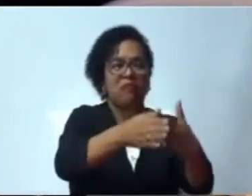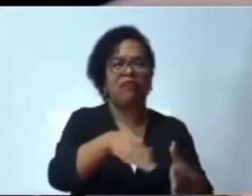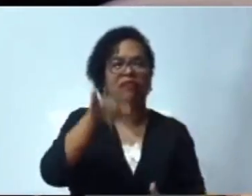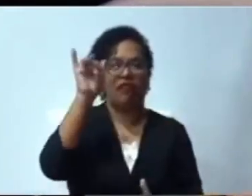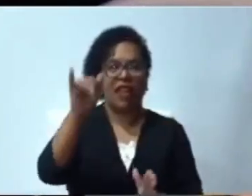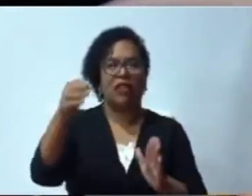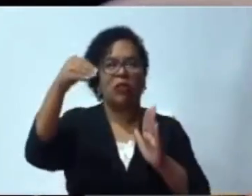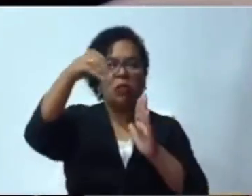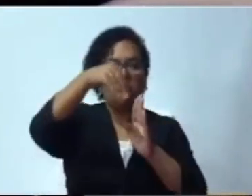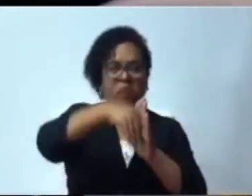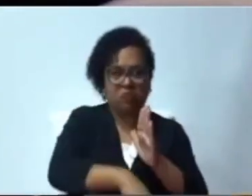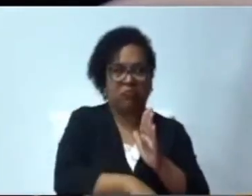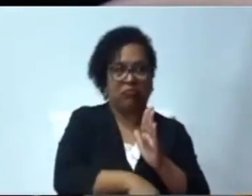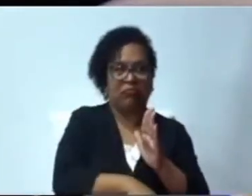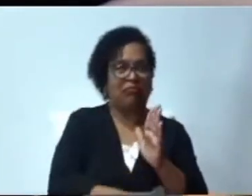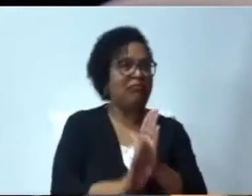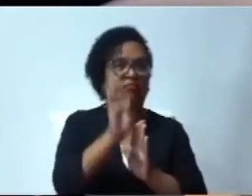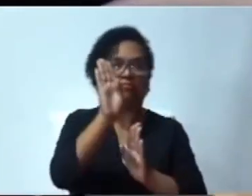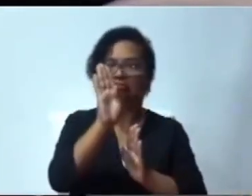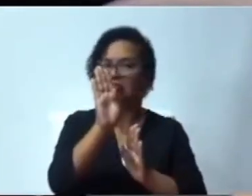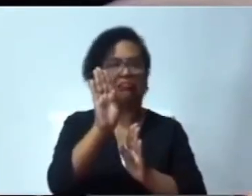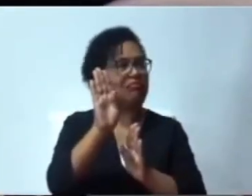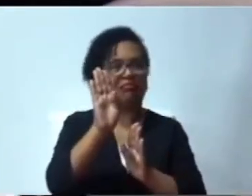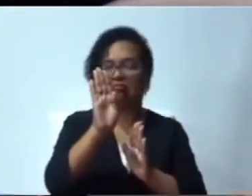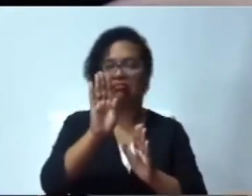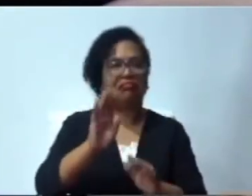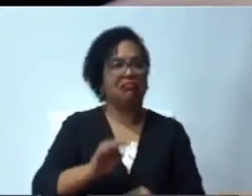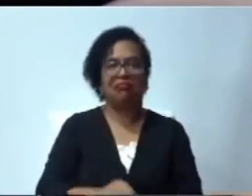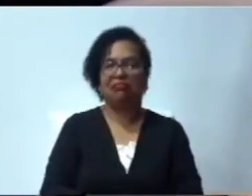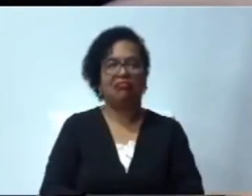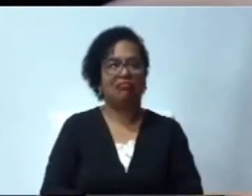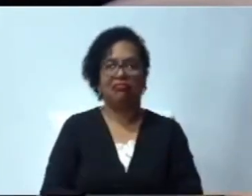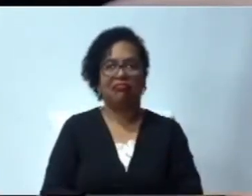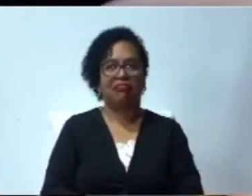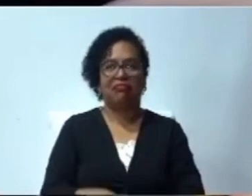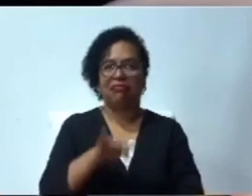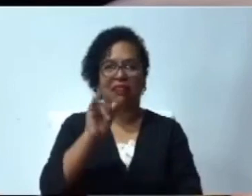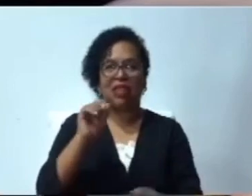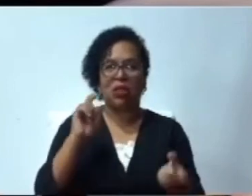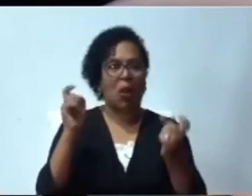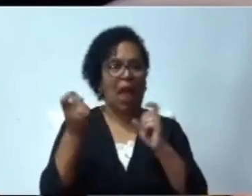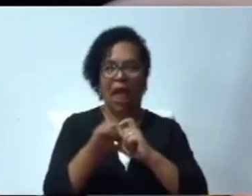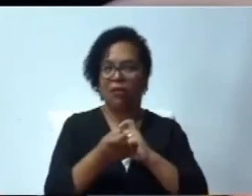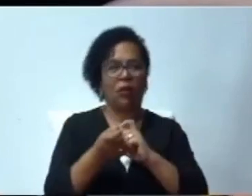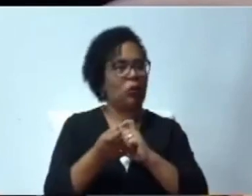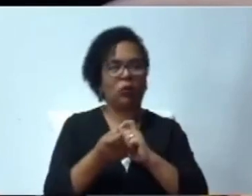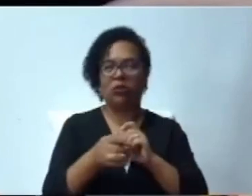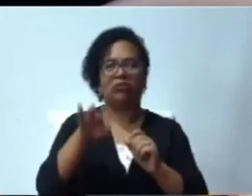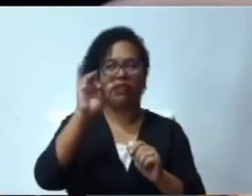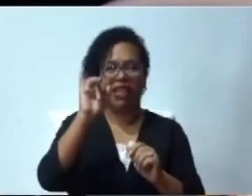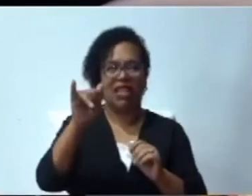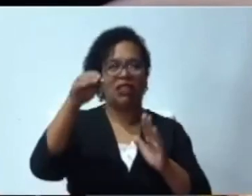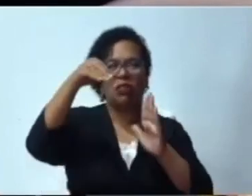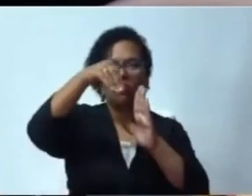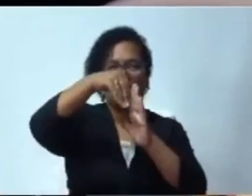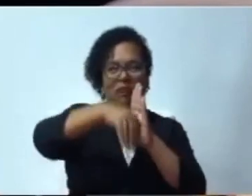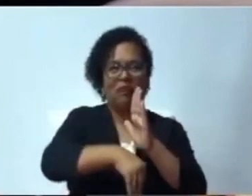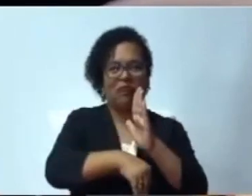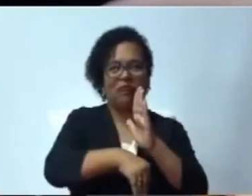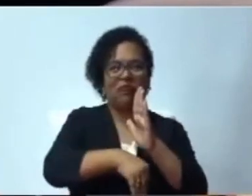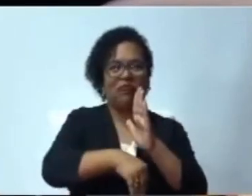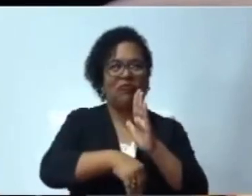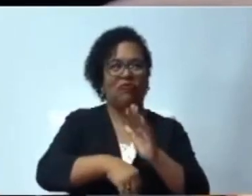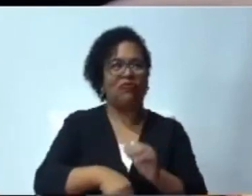Salir a los municipios del país a promover el transfugismo, eso no es cambio, eso es atraso. El PLD